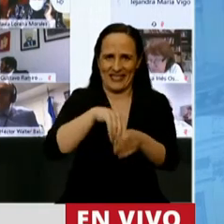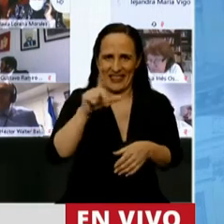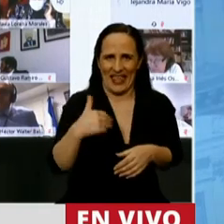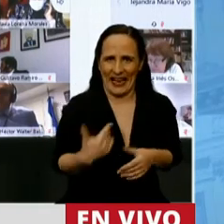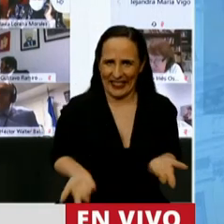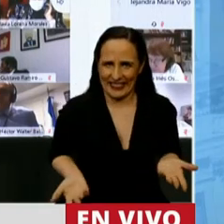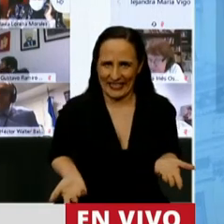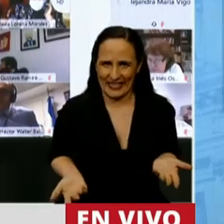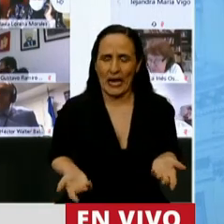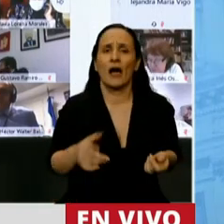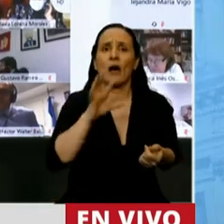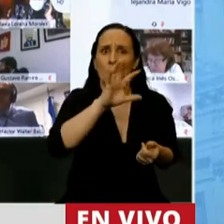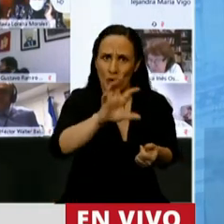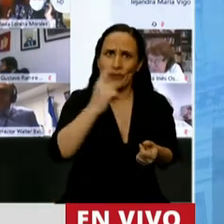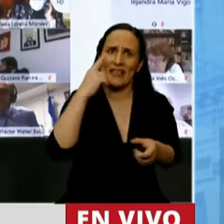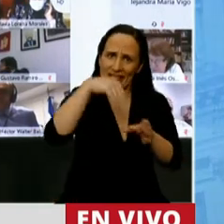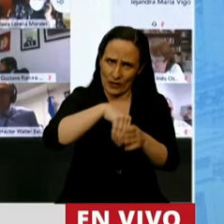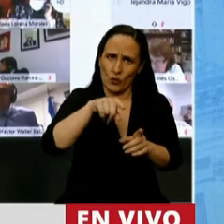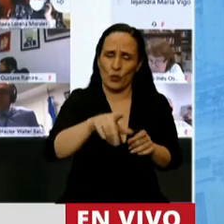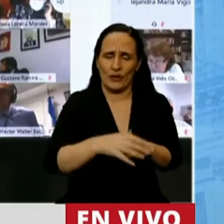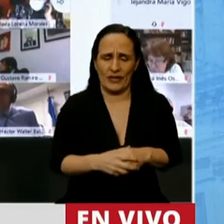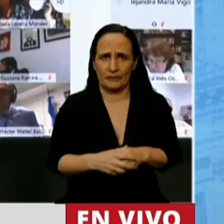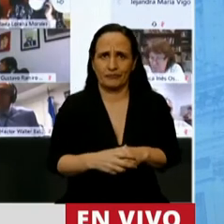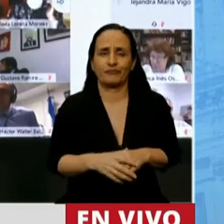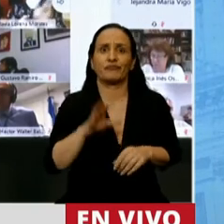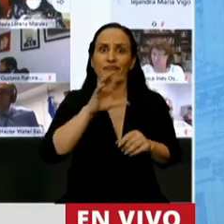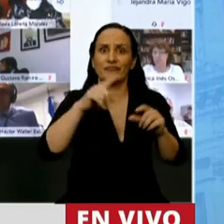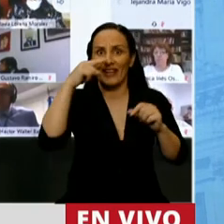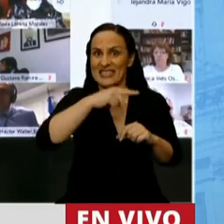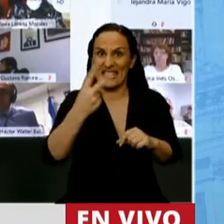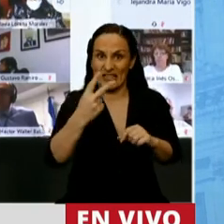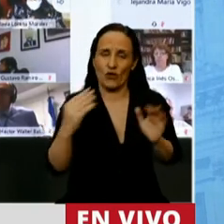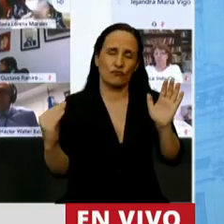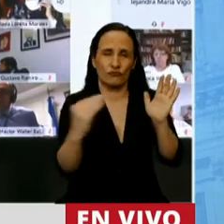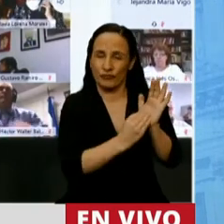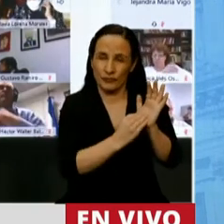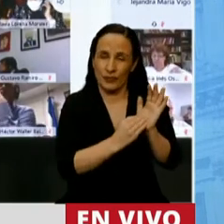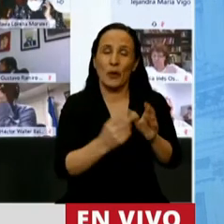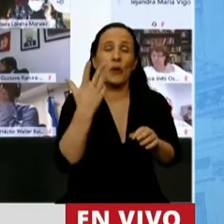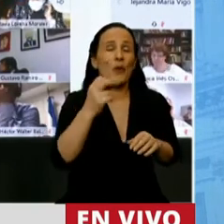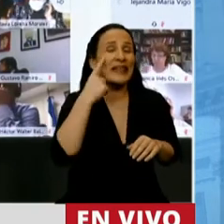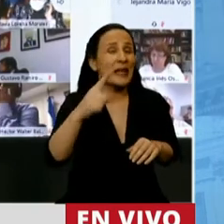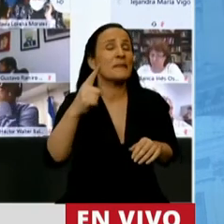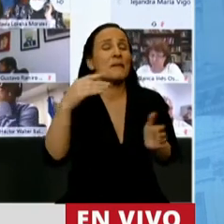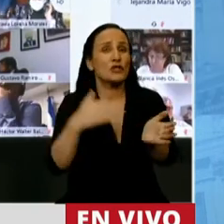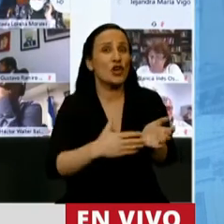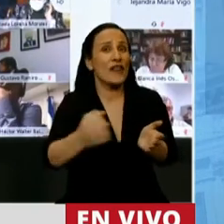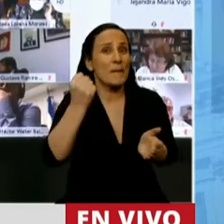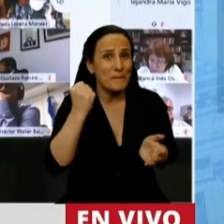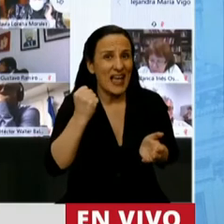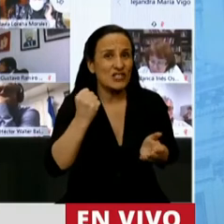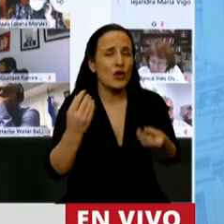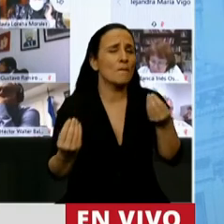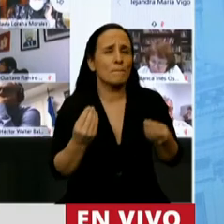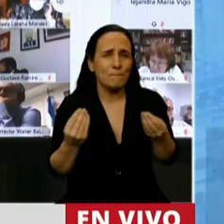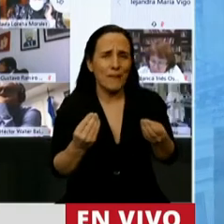está la provincia de Entre Ríos. En el artículo 72 incluimos 20 mil millones de pesos para el